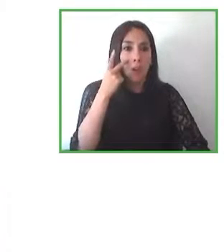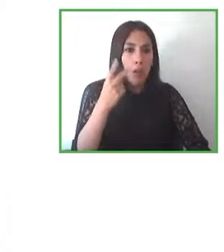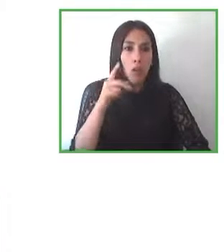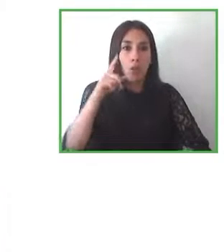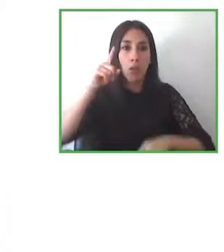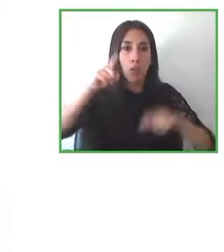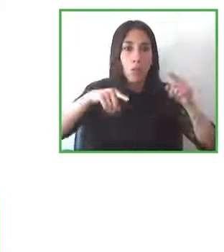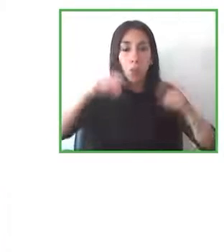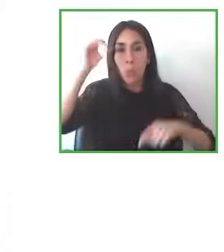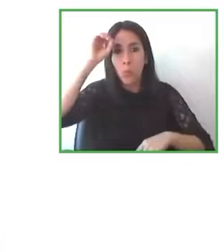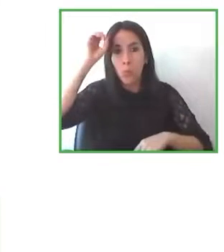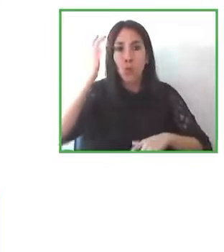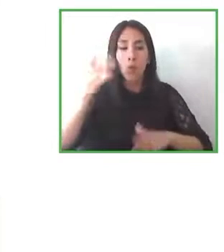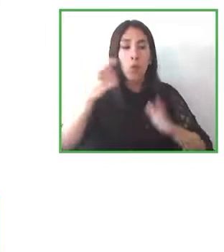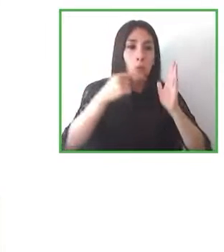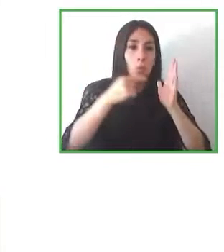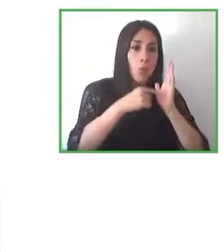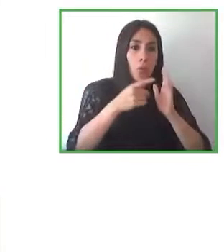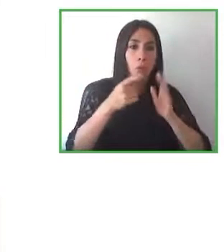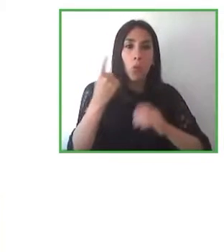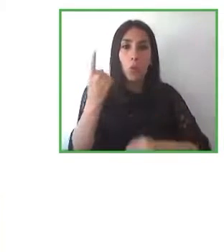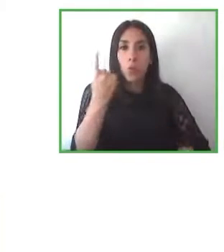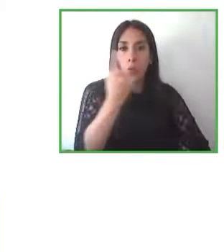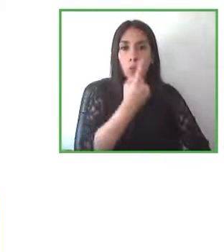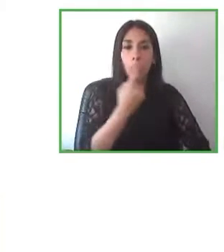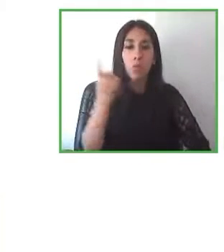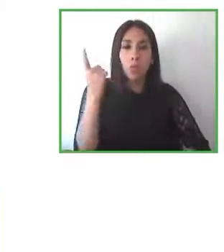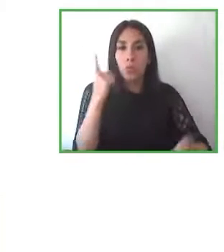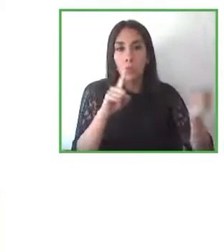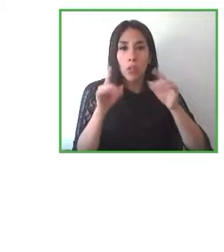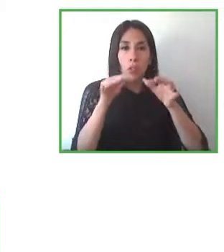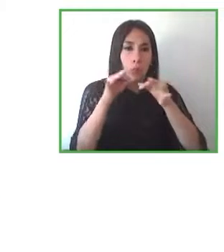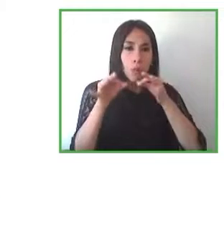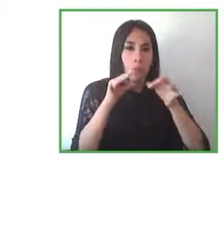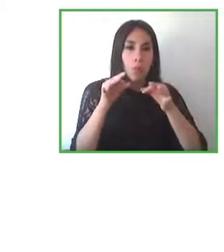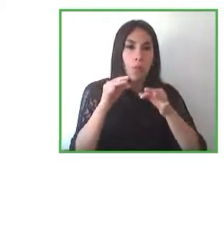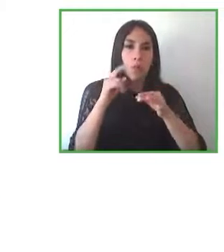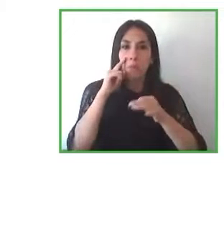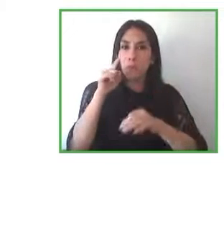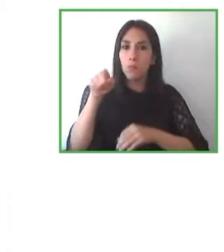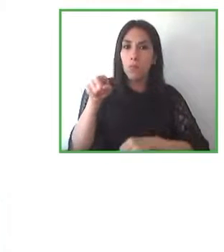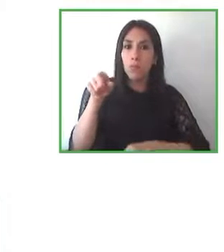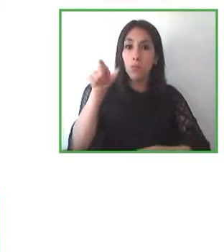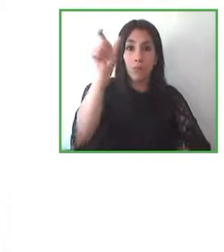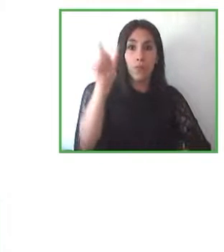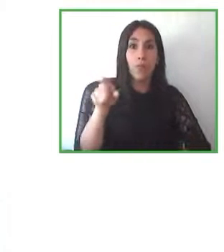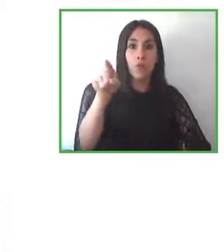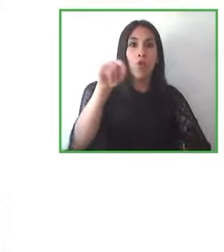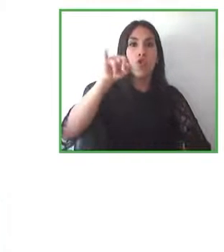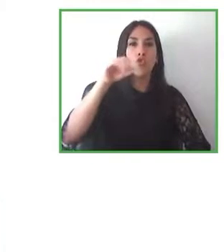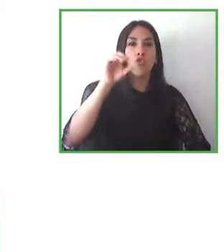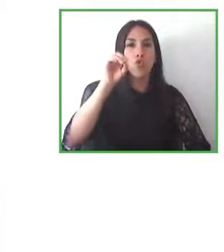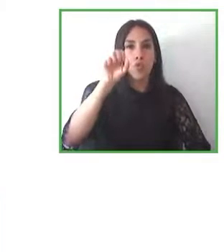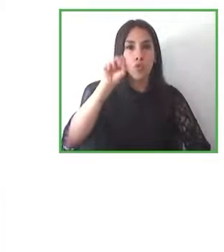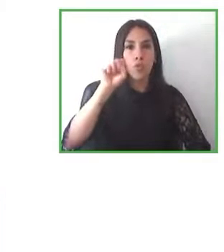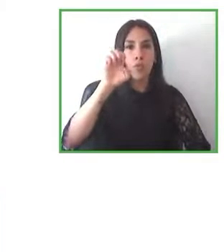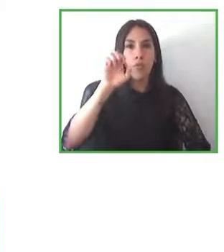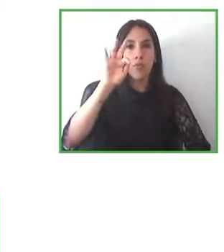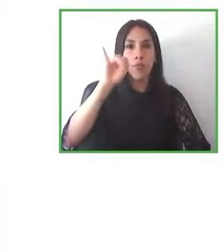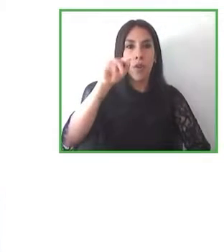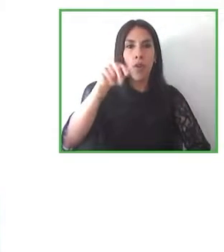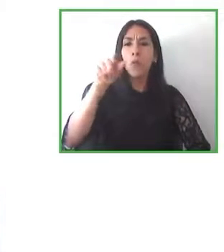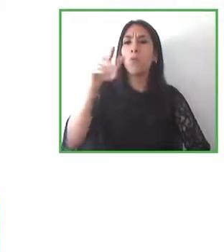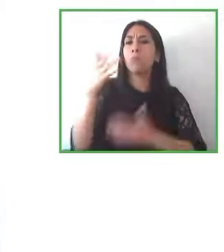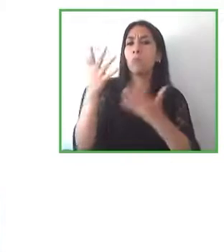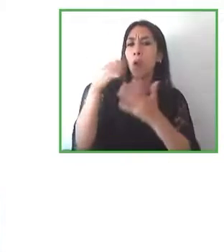comenzar por Josefina quería preguntarte cómo ves tú que el mundo académico puede participar